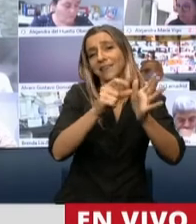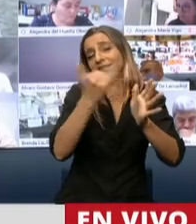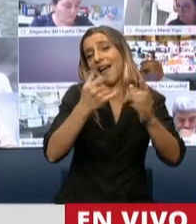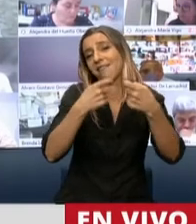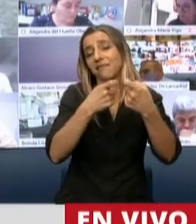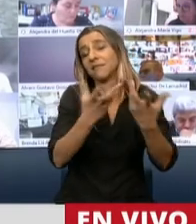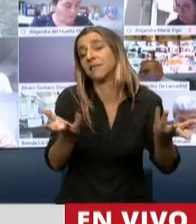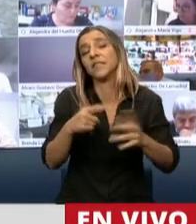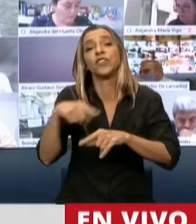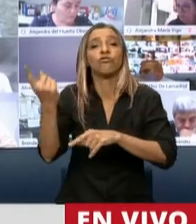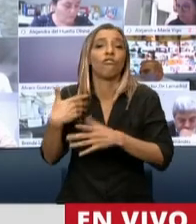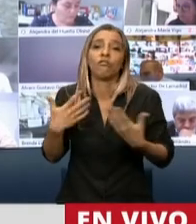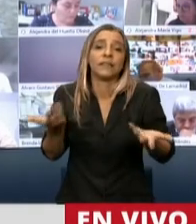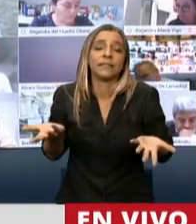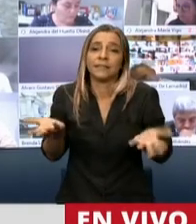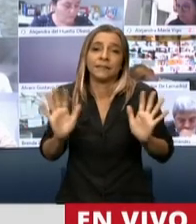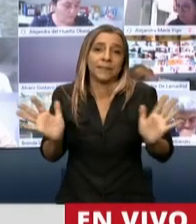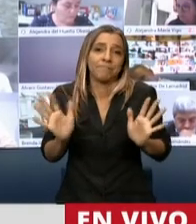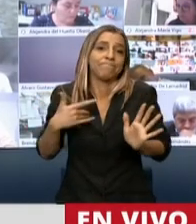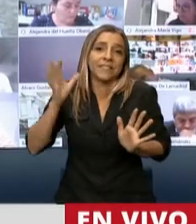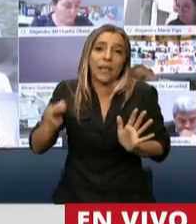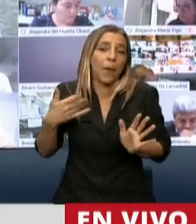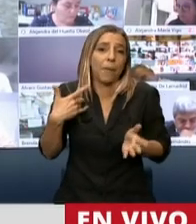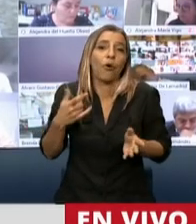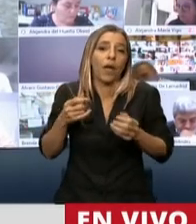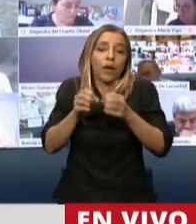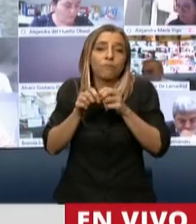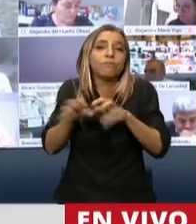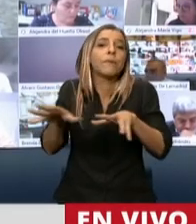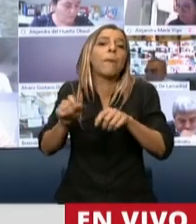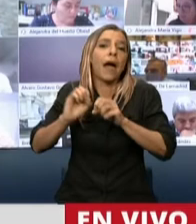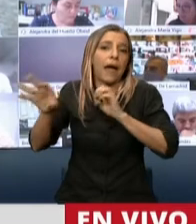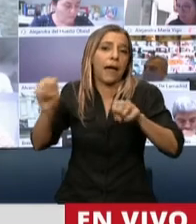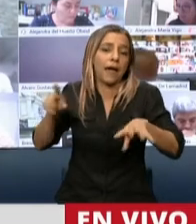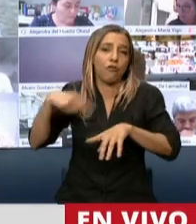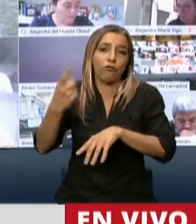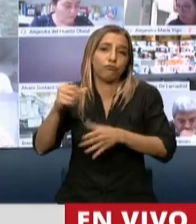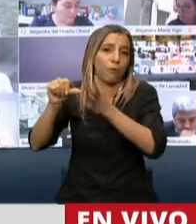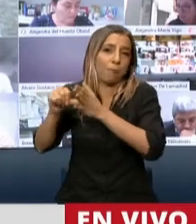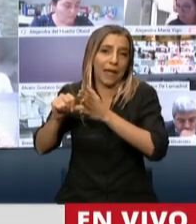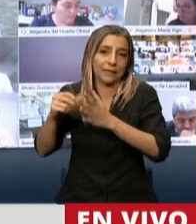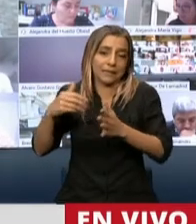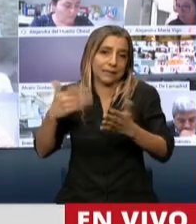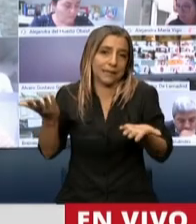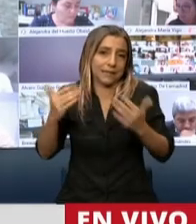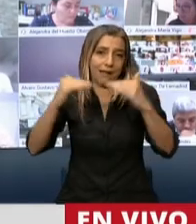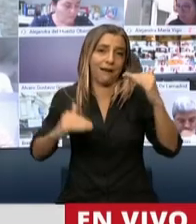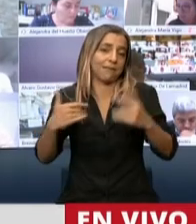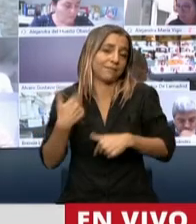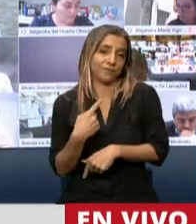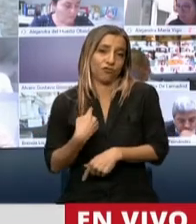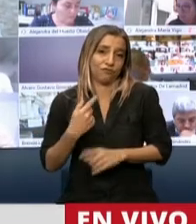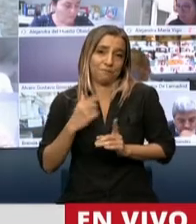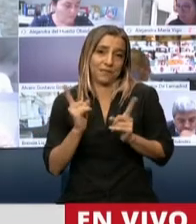velocidad por todos los países en desarrollo. Y en eso estamos nosotros. Hay un sistema mundial